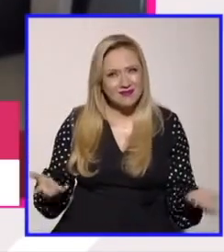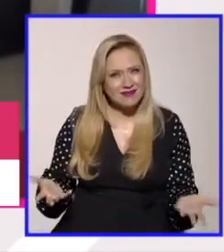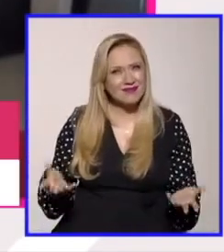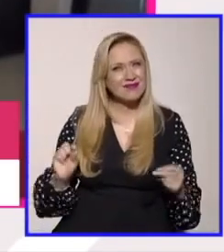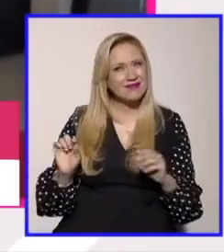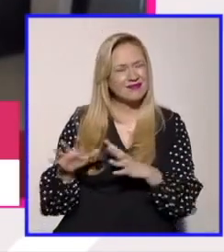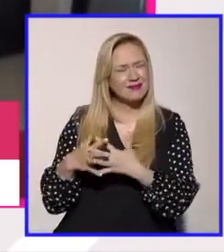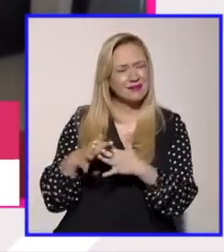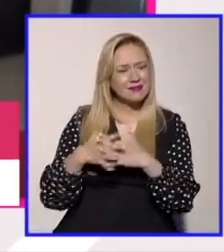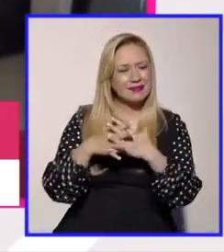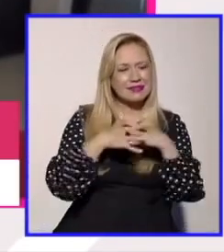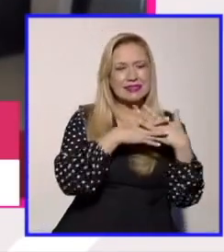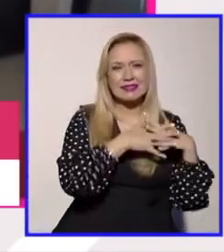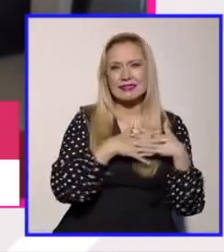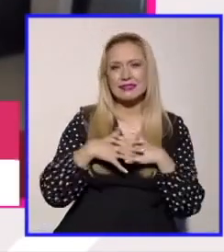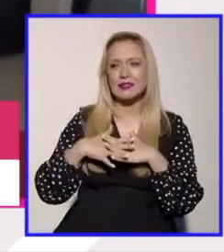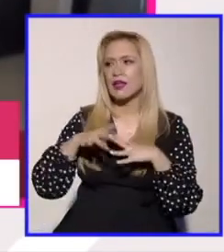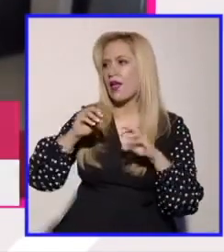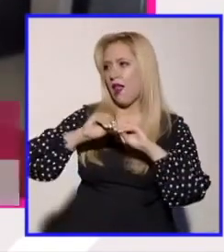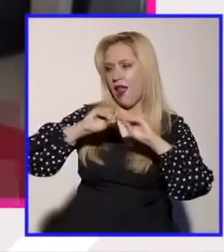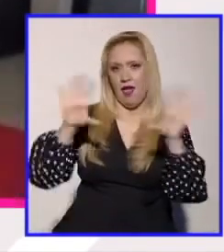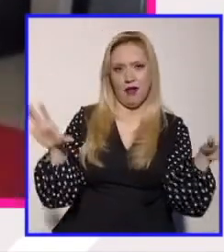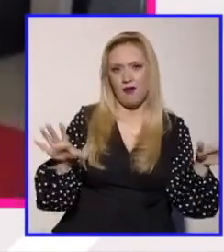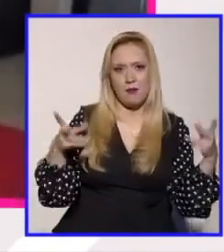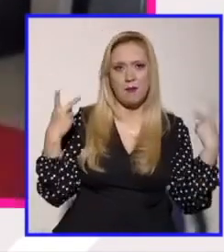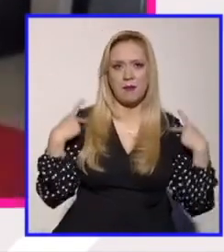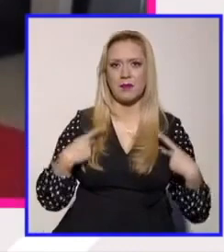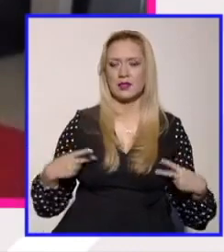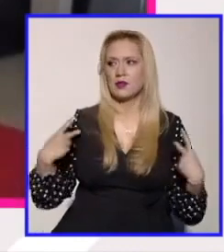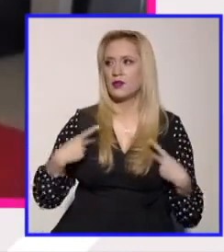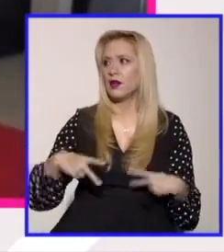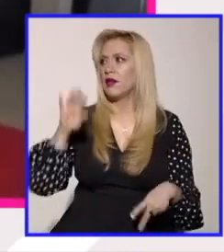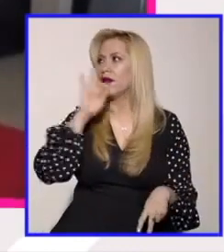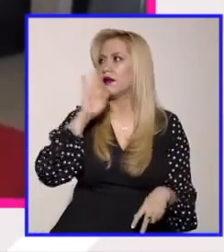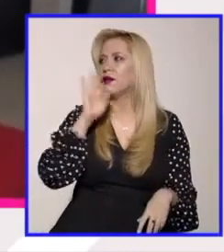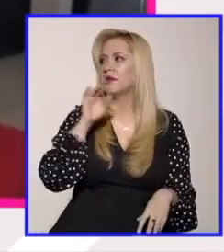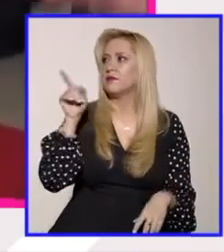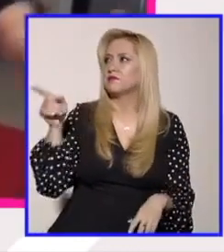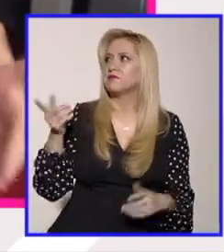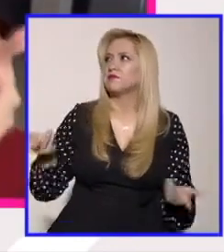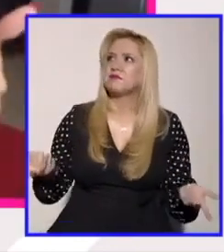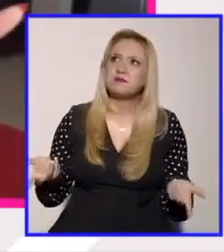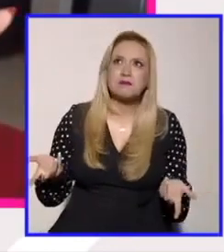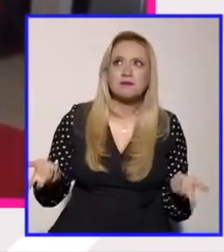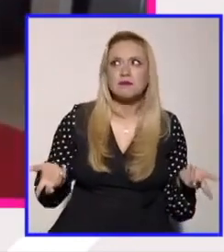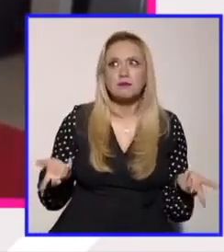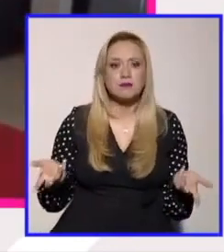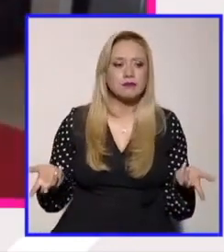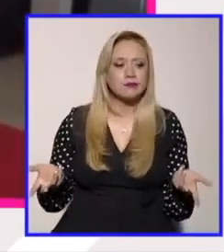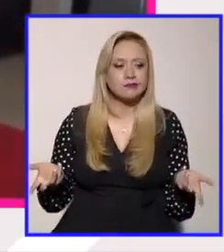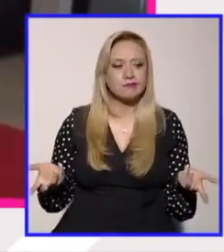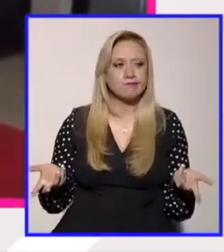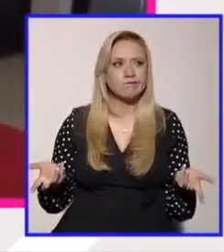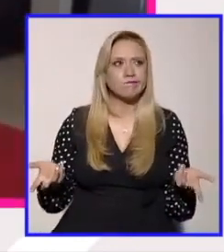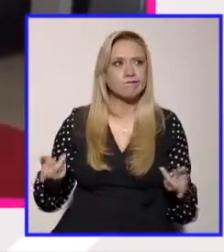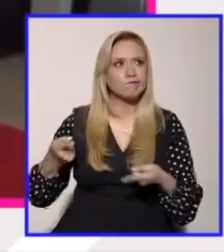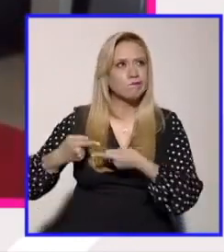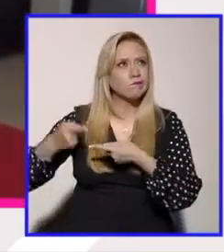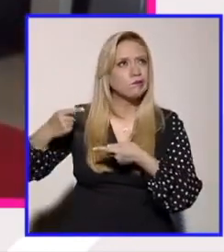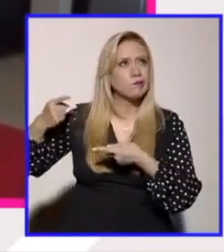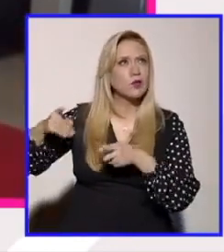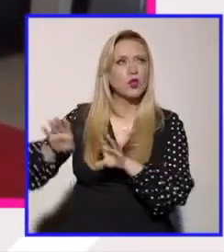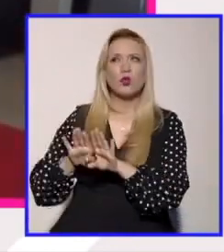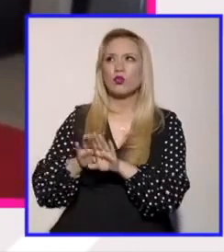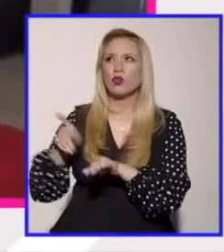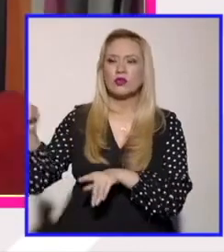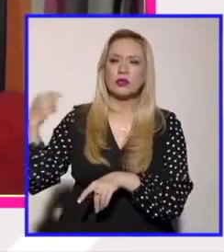es verdad que no podemos darle un trato a una persona que se haya o que traiga un devenir que haya sido impuesto por